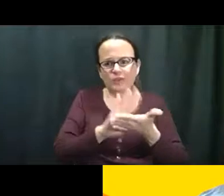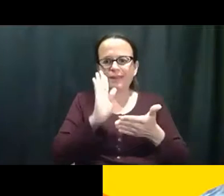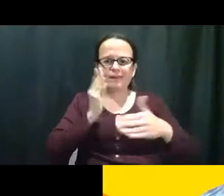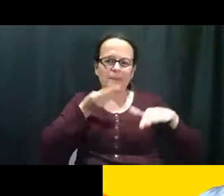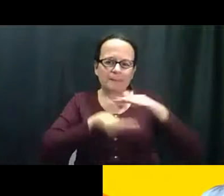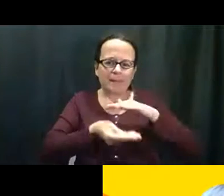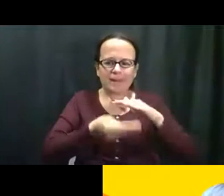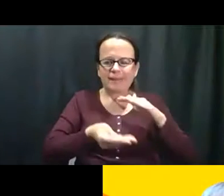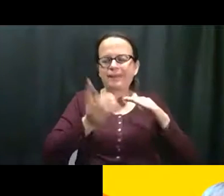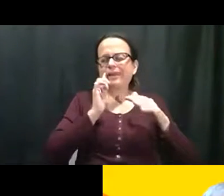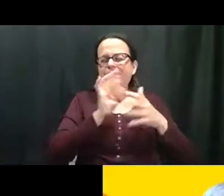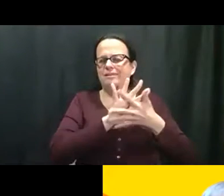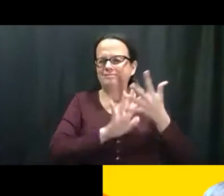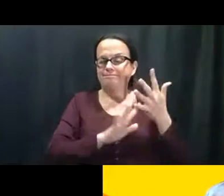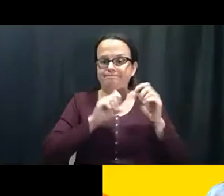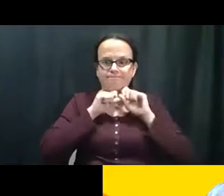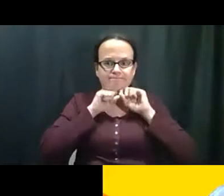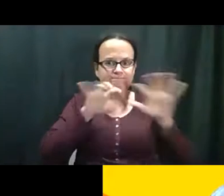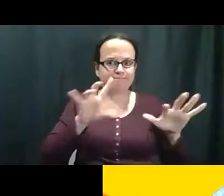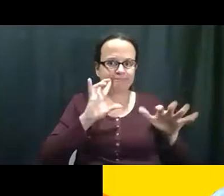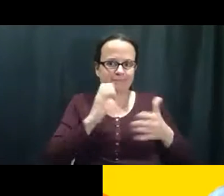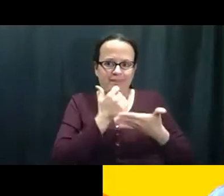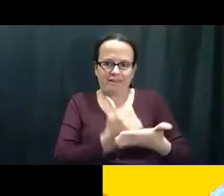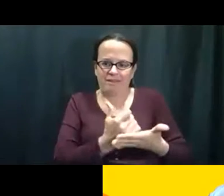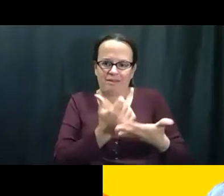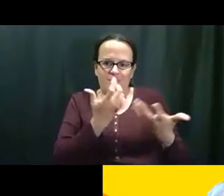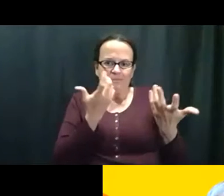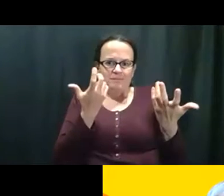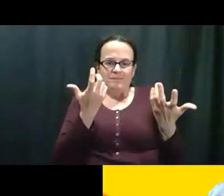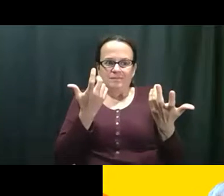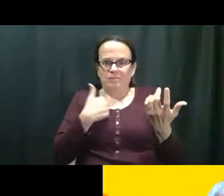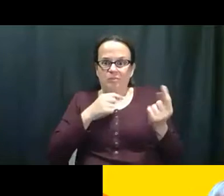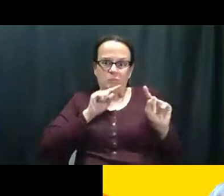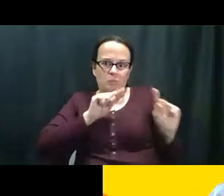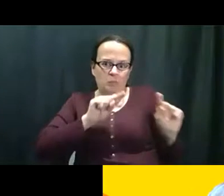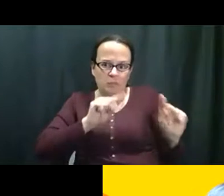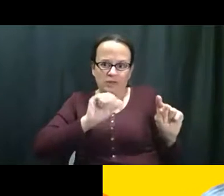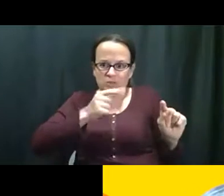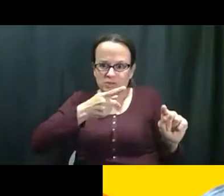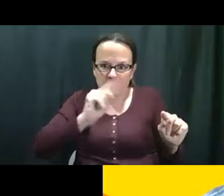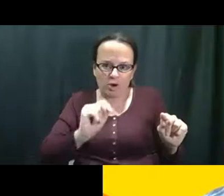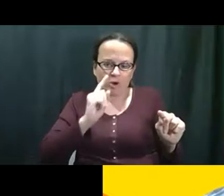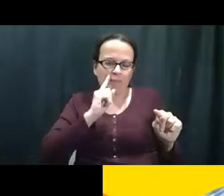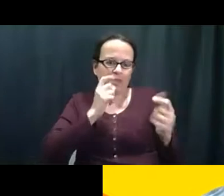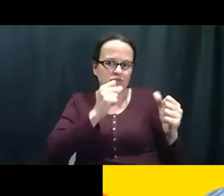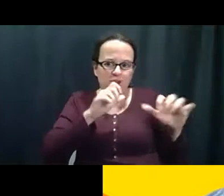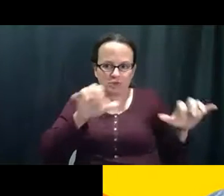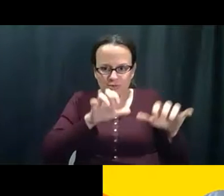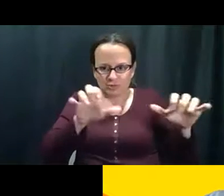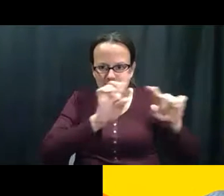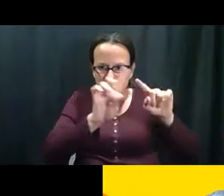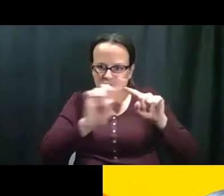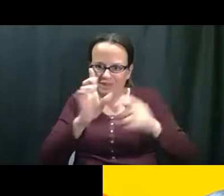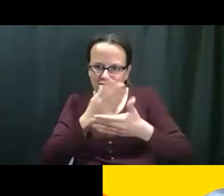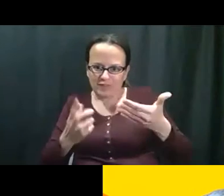eh, hacer artes y cosas así. Y, y, y después de, de, de, de, a su apartamento, hacer,